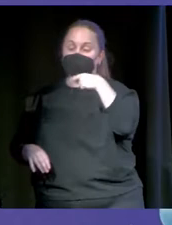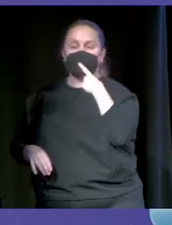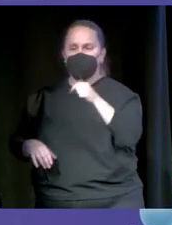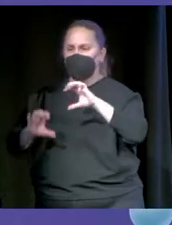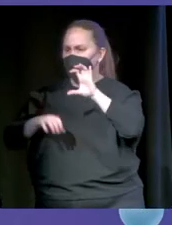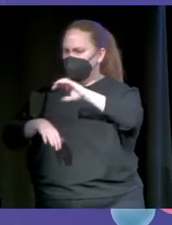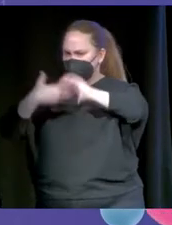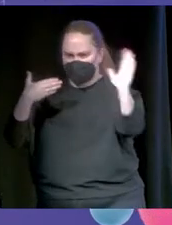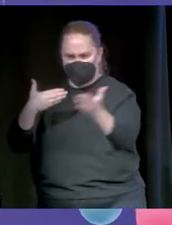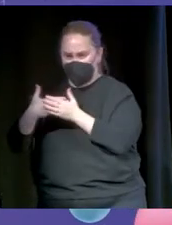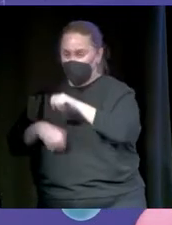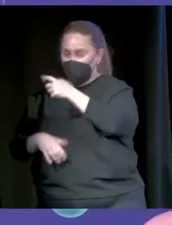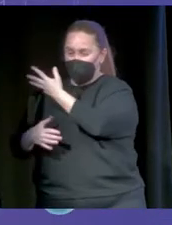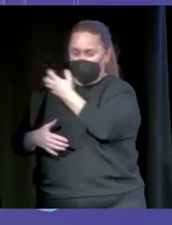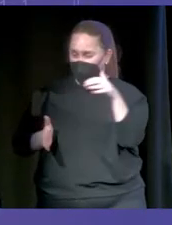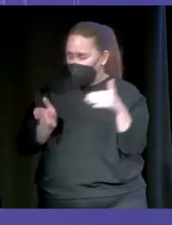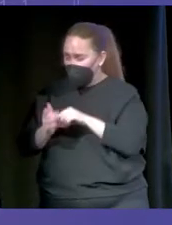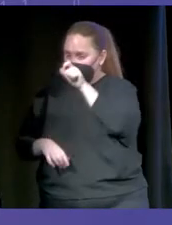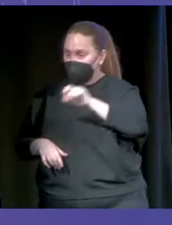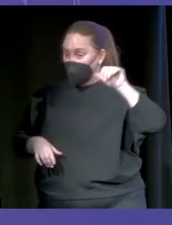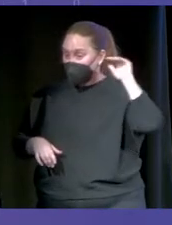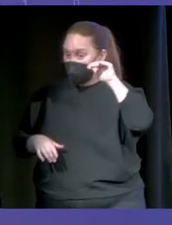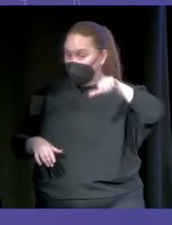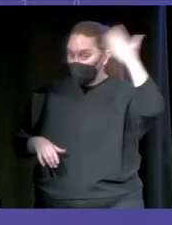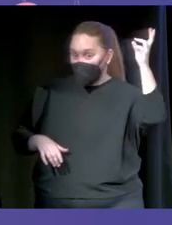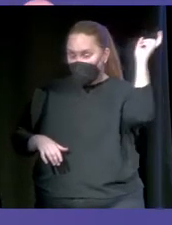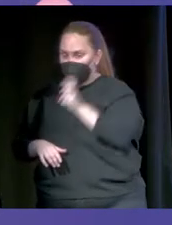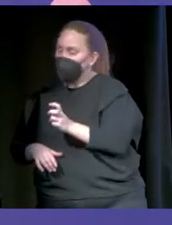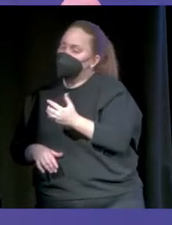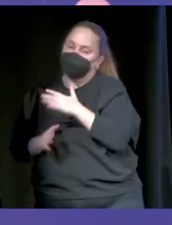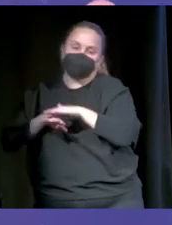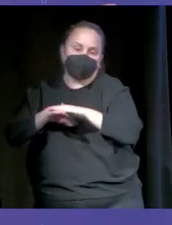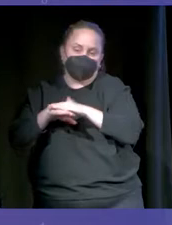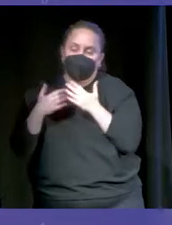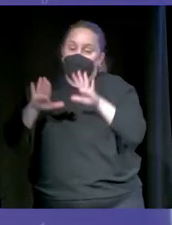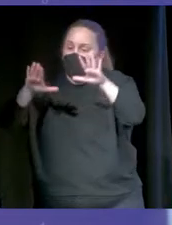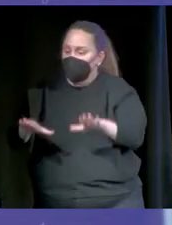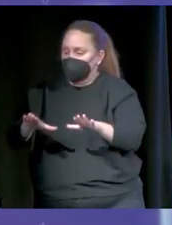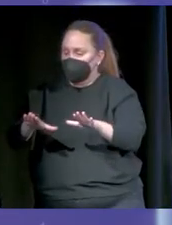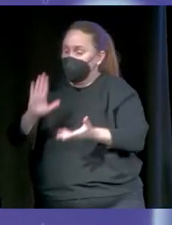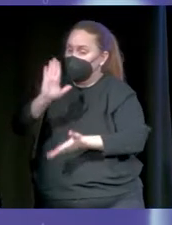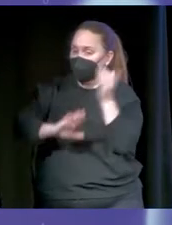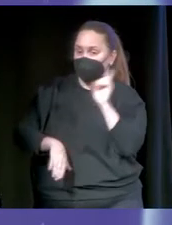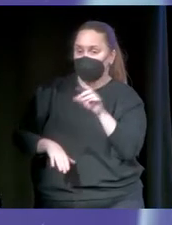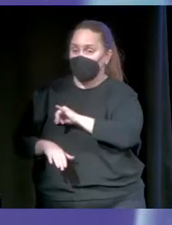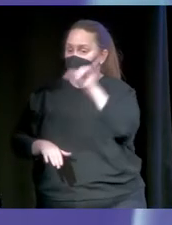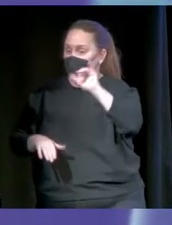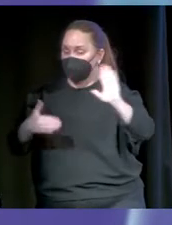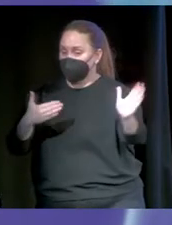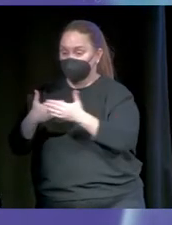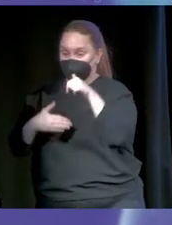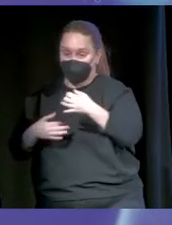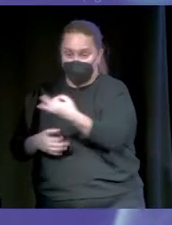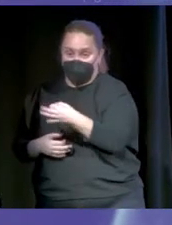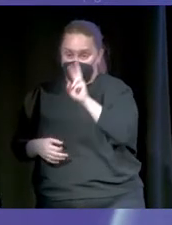en un mensaje televisado, lo siento, pero aquí os quedáis. Es decir, no puedo dejaros salir porque no van a haber aviones para salir. Esto es una isla, o sea, está